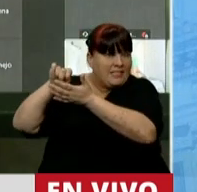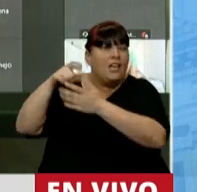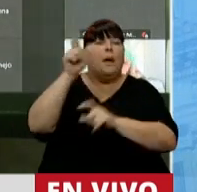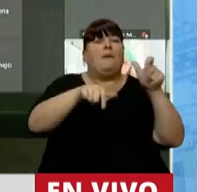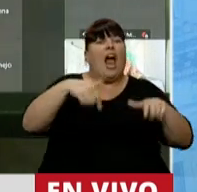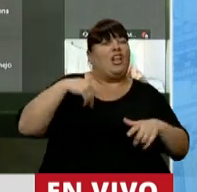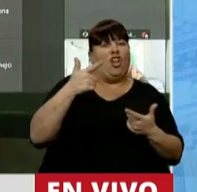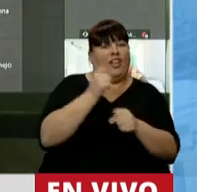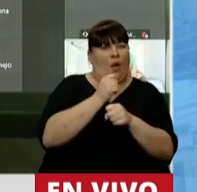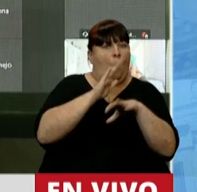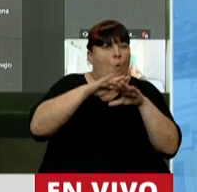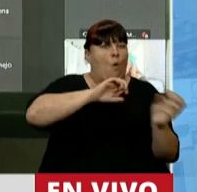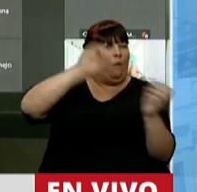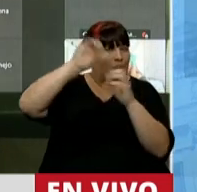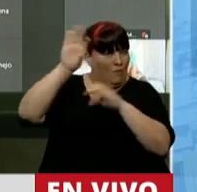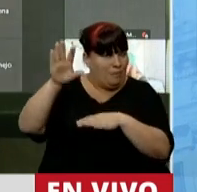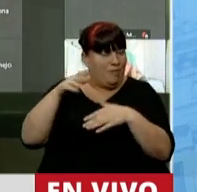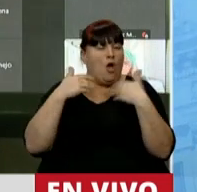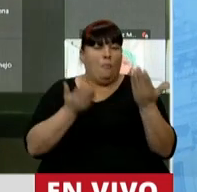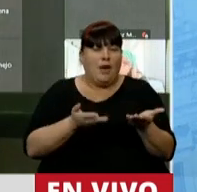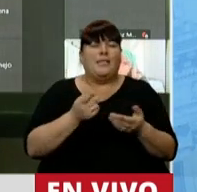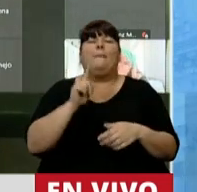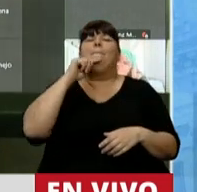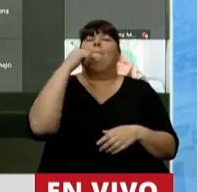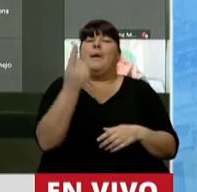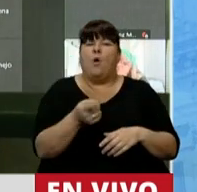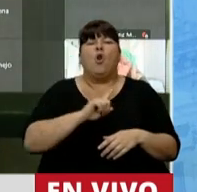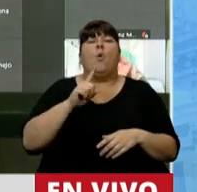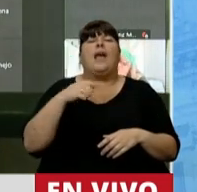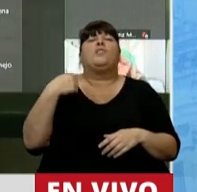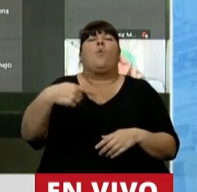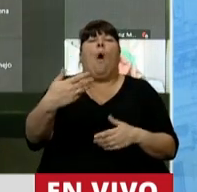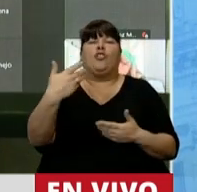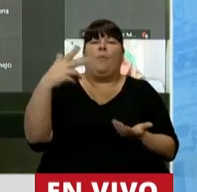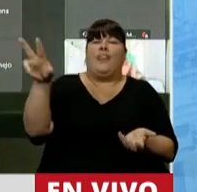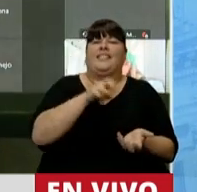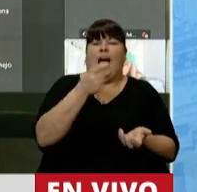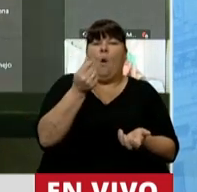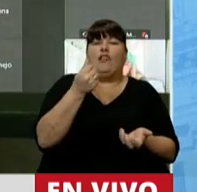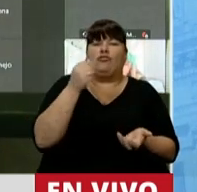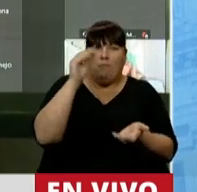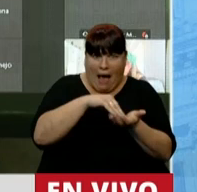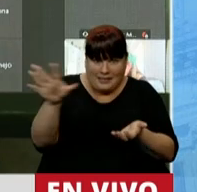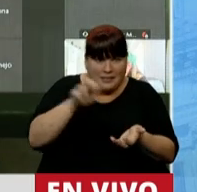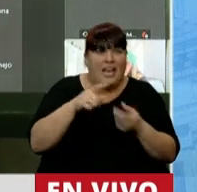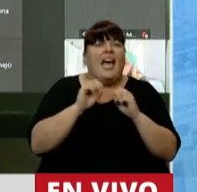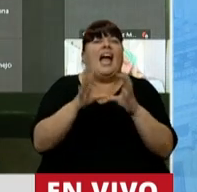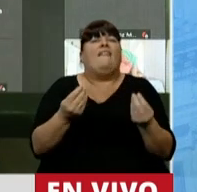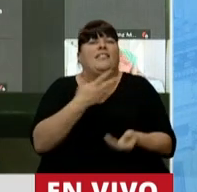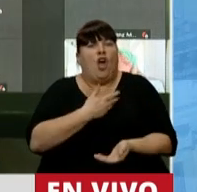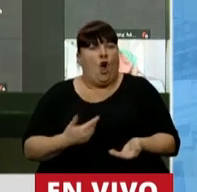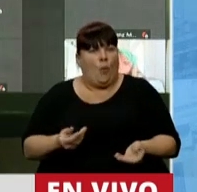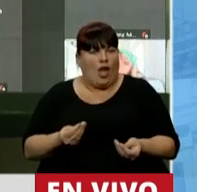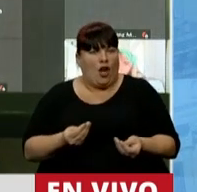trabajo. Bien, en ese sentido, la pregunta no es cuánto más se le puede sacar al sector productivo, sino qué va a hacer el